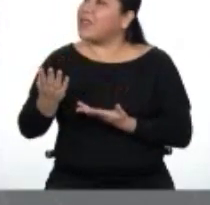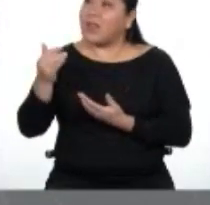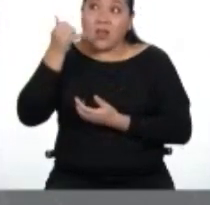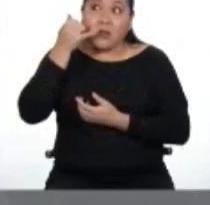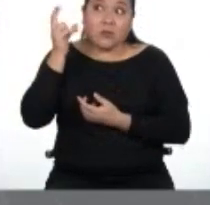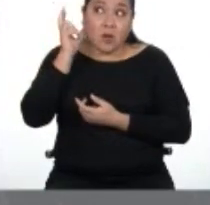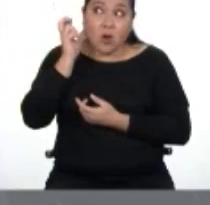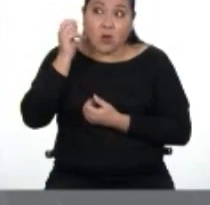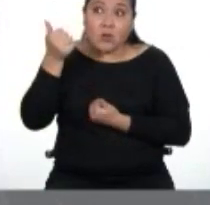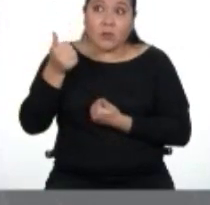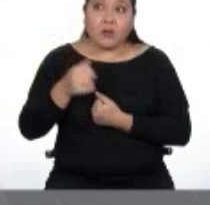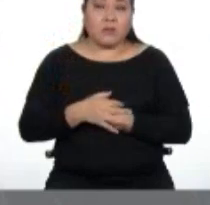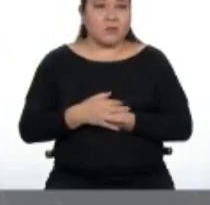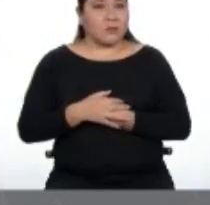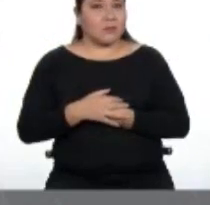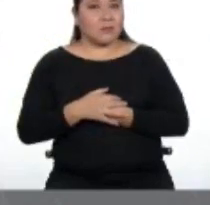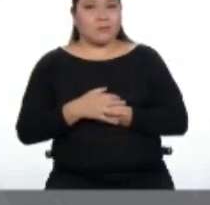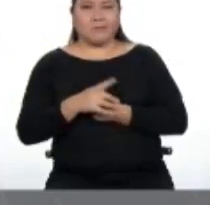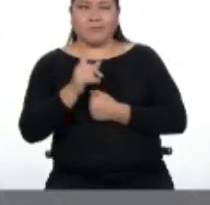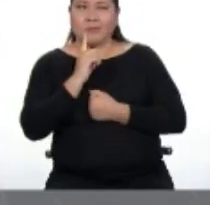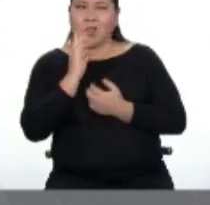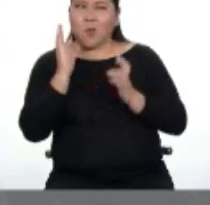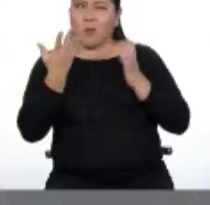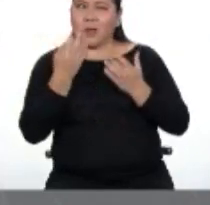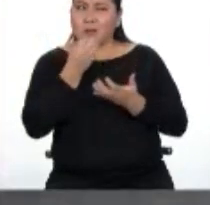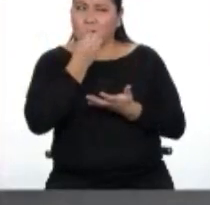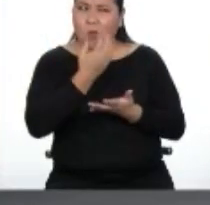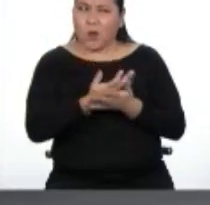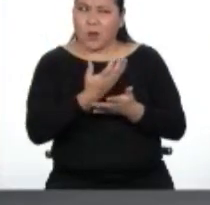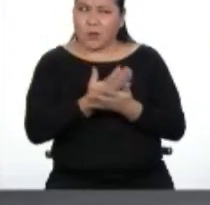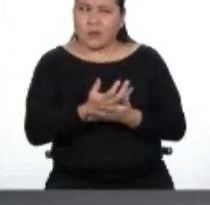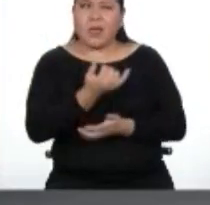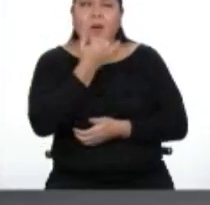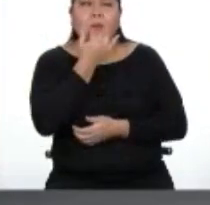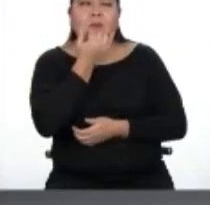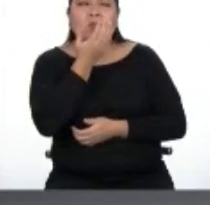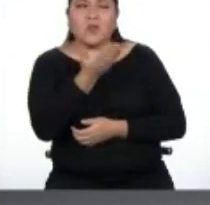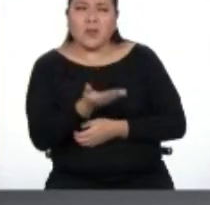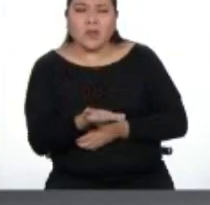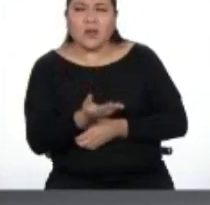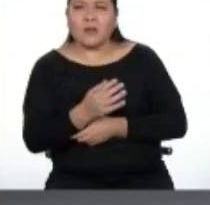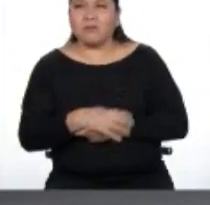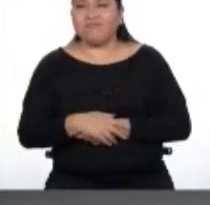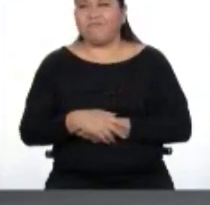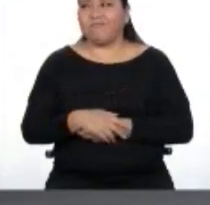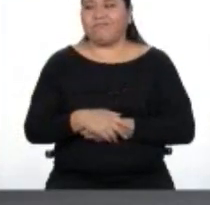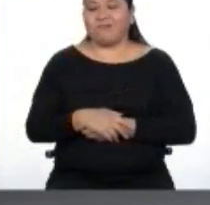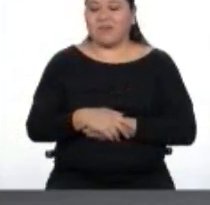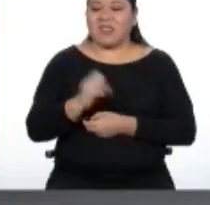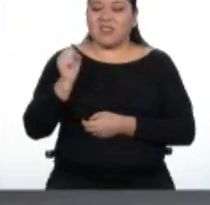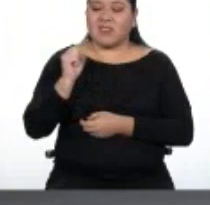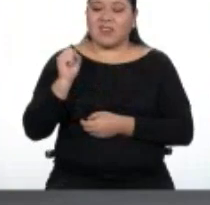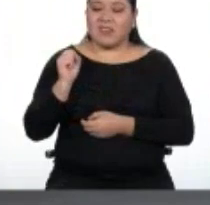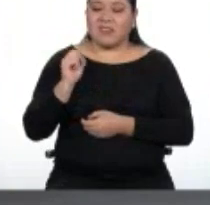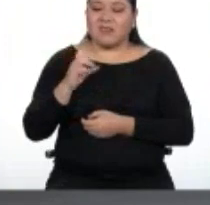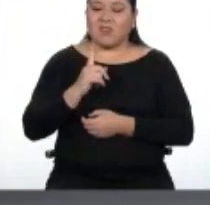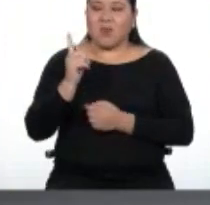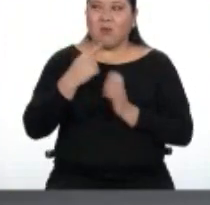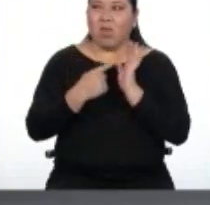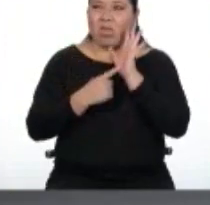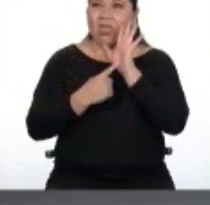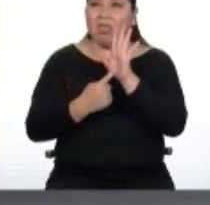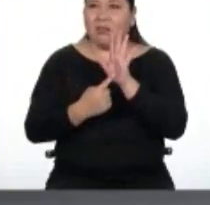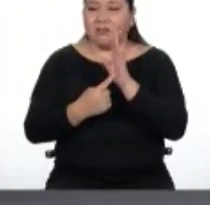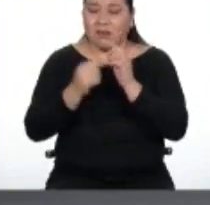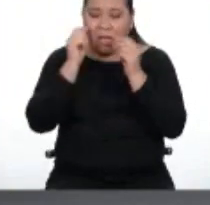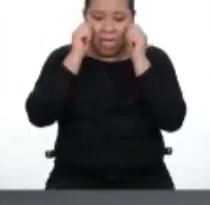escucha bien? No parecen tan buenas, Rodrigo. ¿Algo malo te ha pasado? Bueno, claramente no puedo ocultarlo con todos esos papelitos